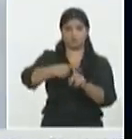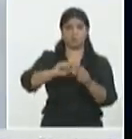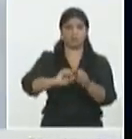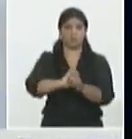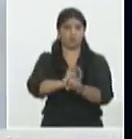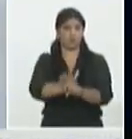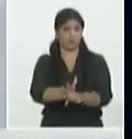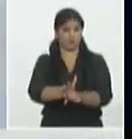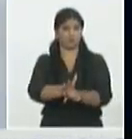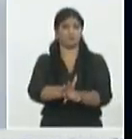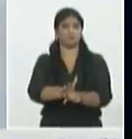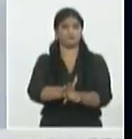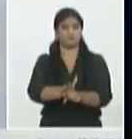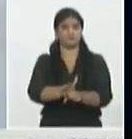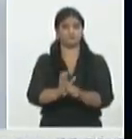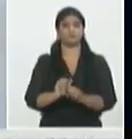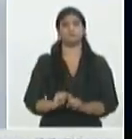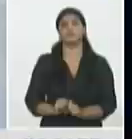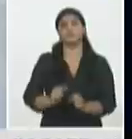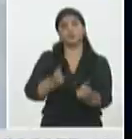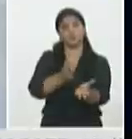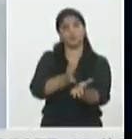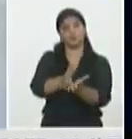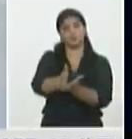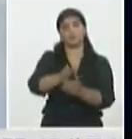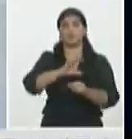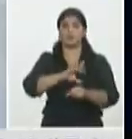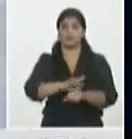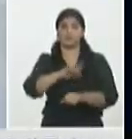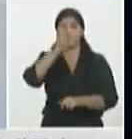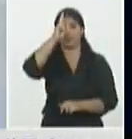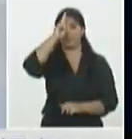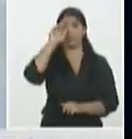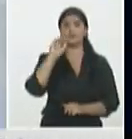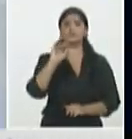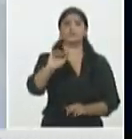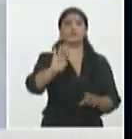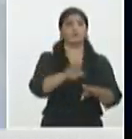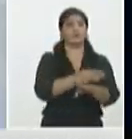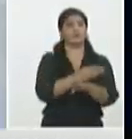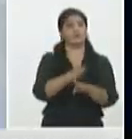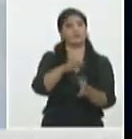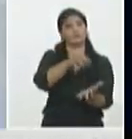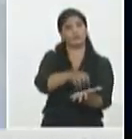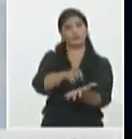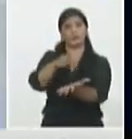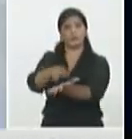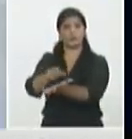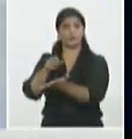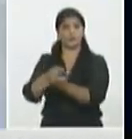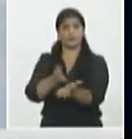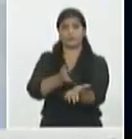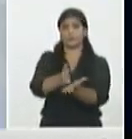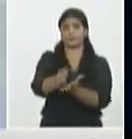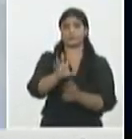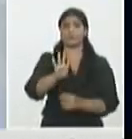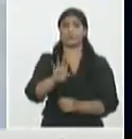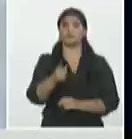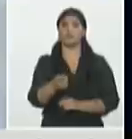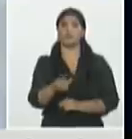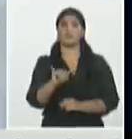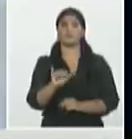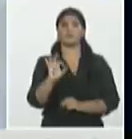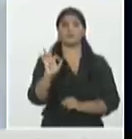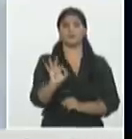mantiene ingresados hospitalizados activos el 4,6%